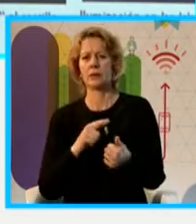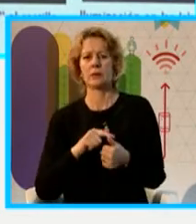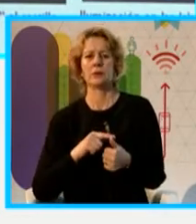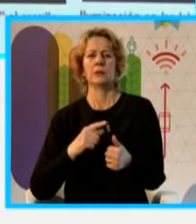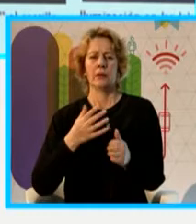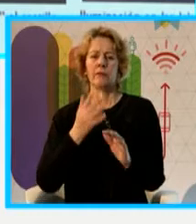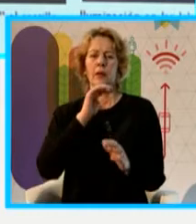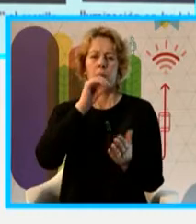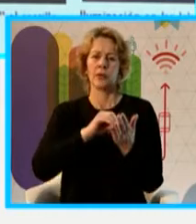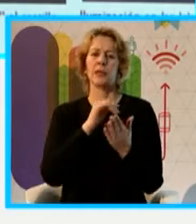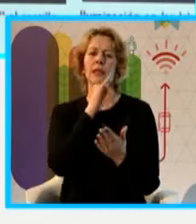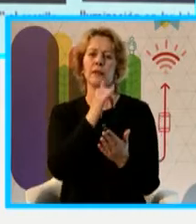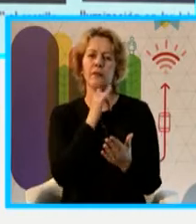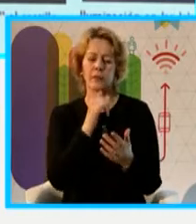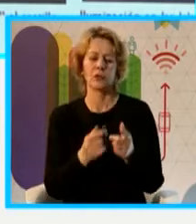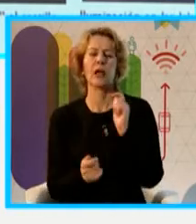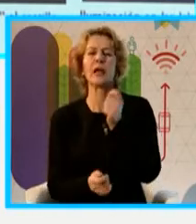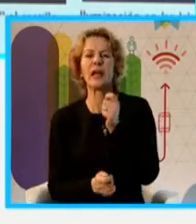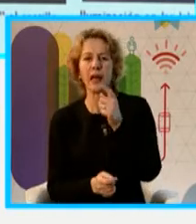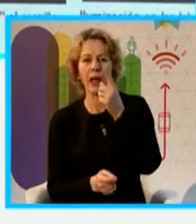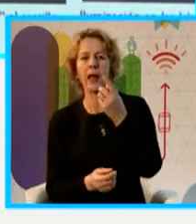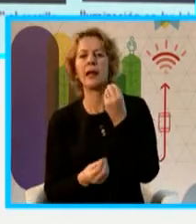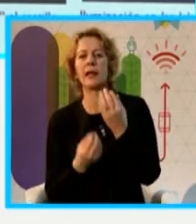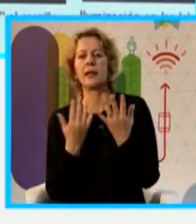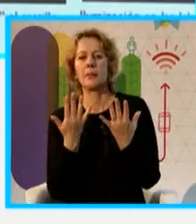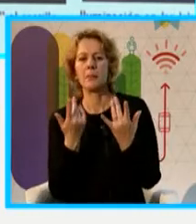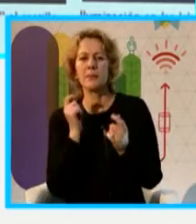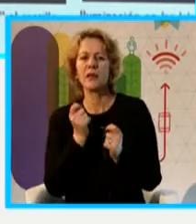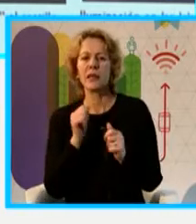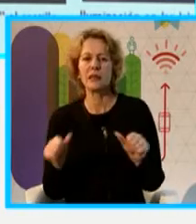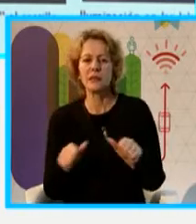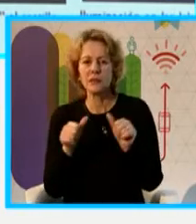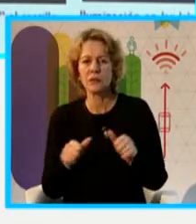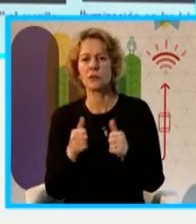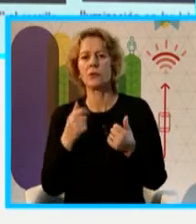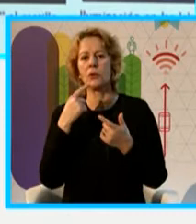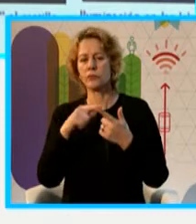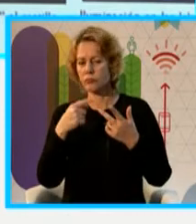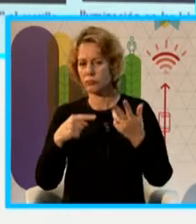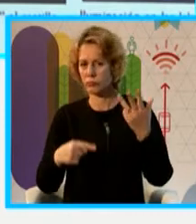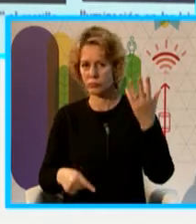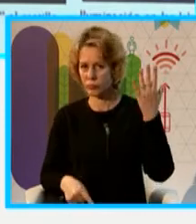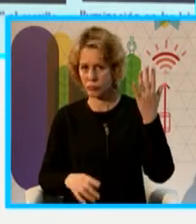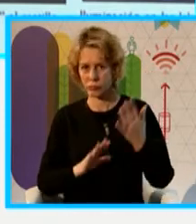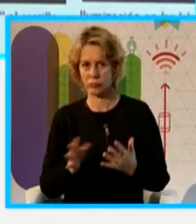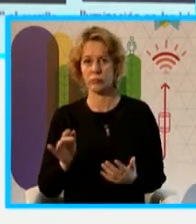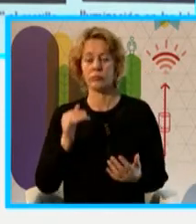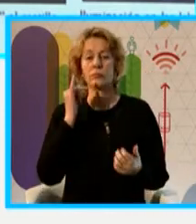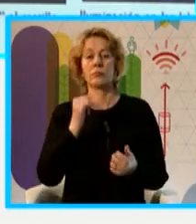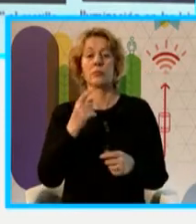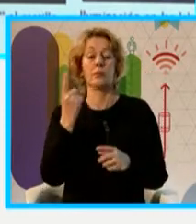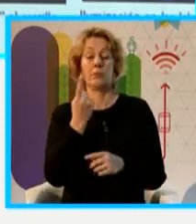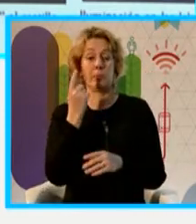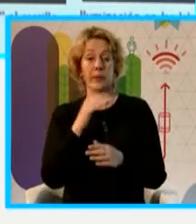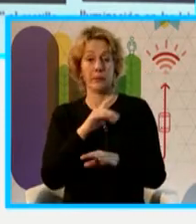del personaje, del escultor y de su obra. Y en esta primera etapa vamos a trabajar